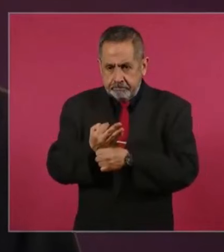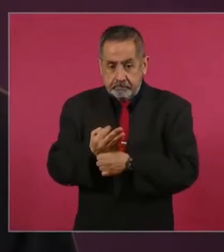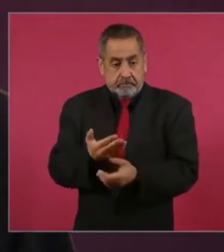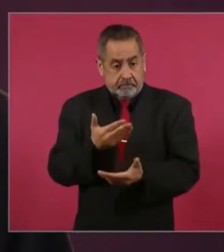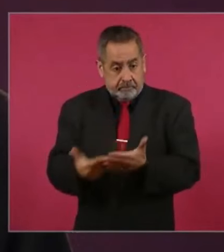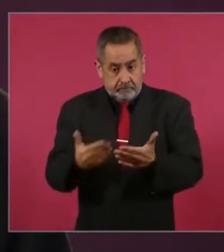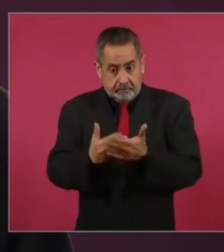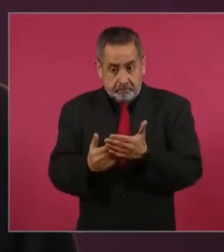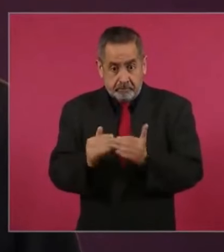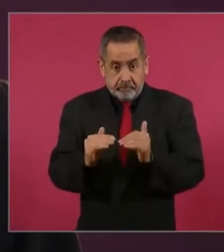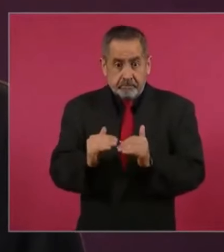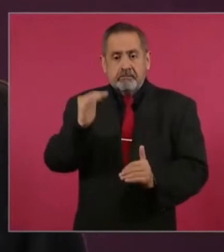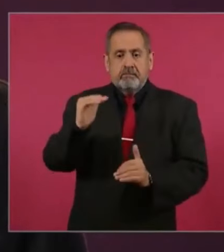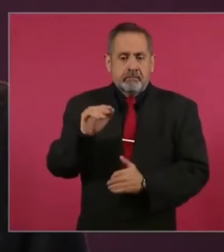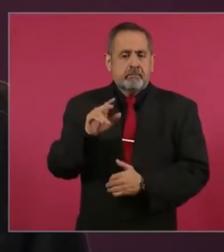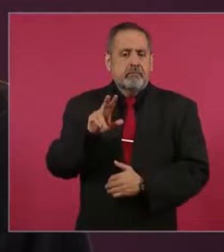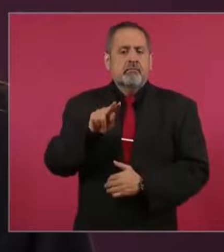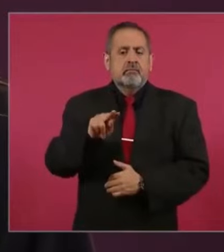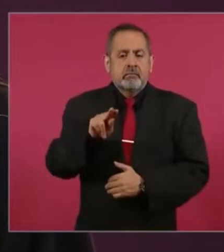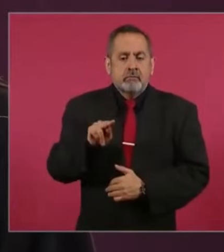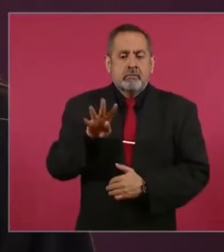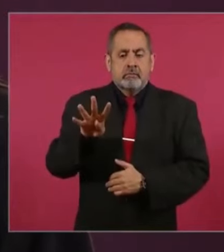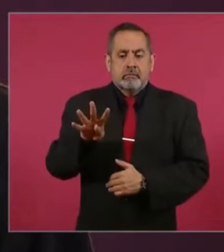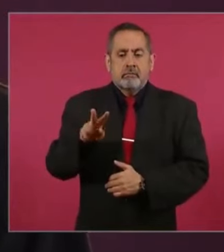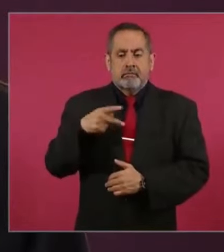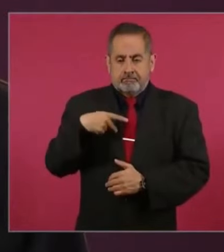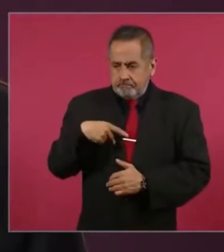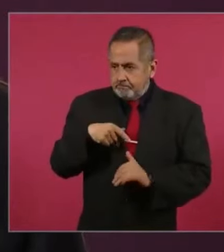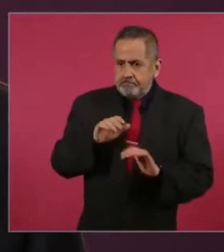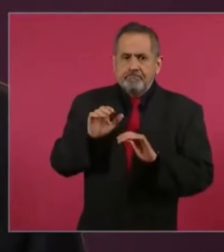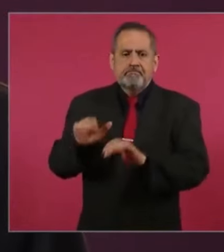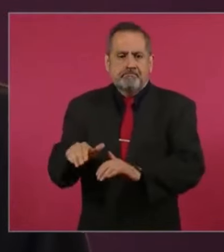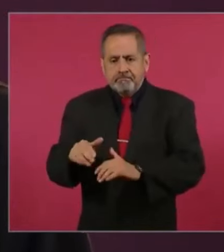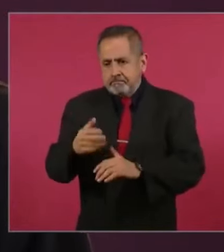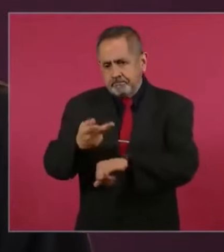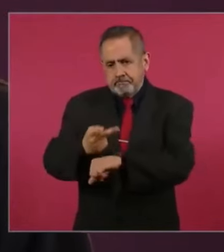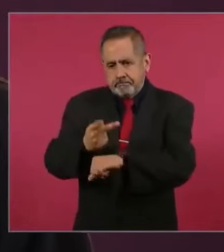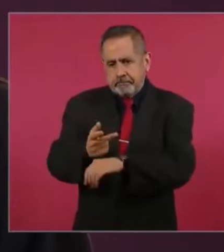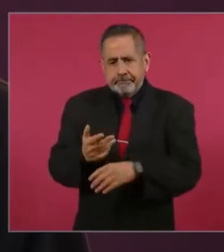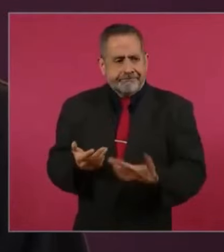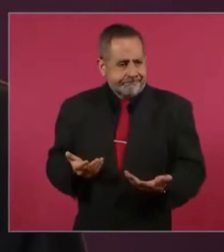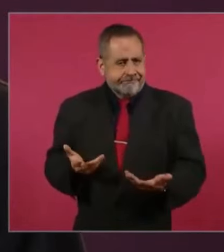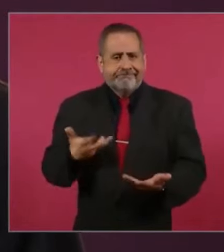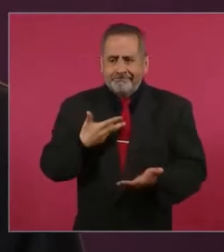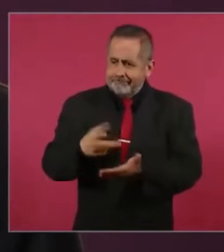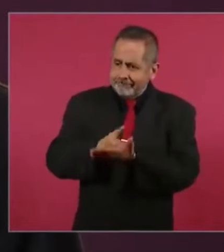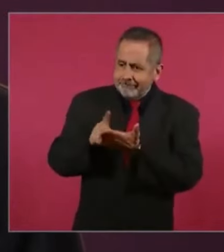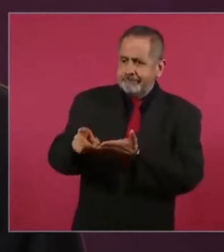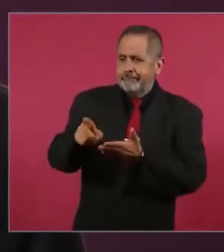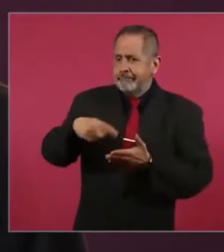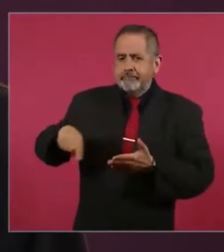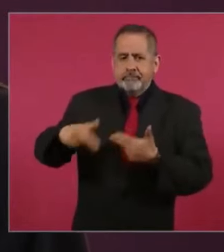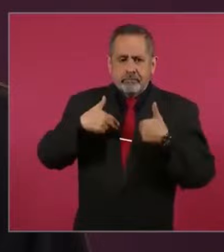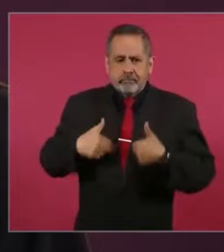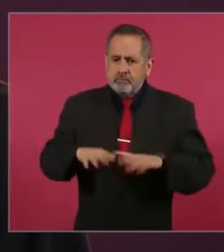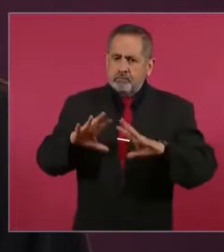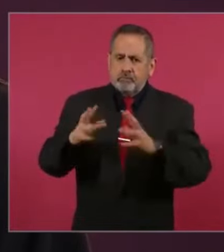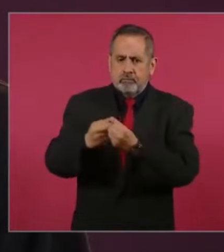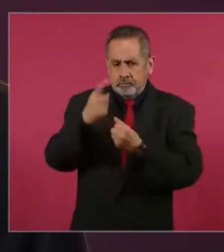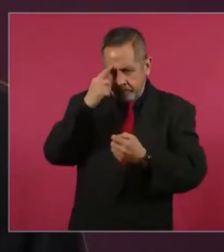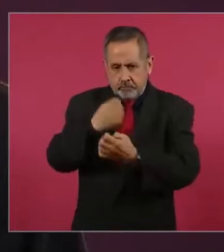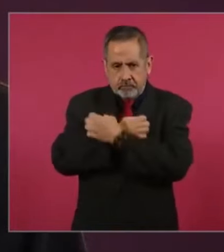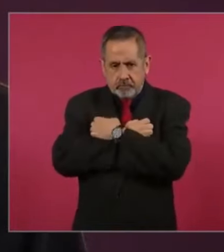84. Garantizando el derecho humano a la educación, concatenador de otros derechos,